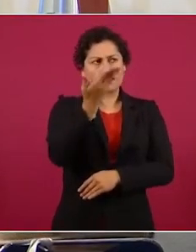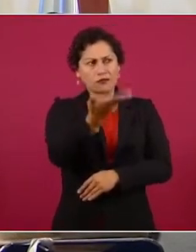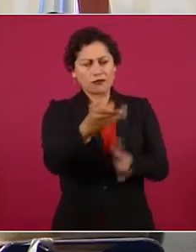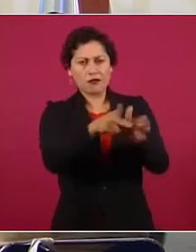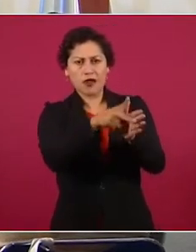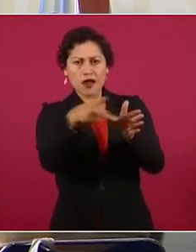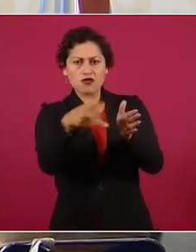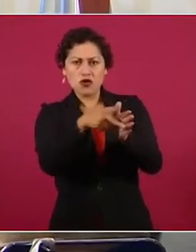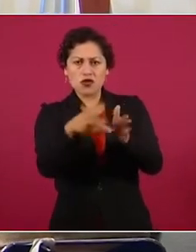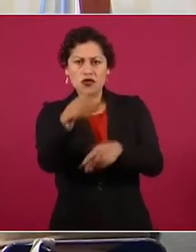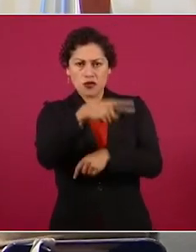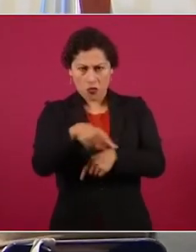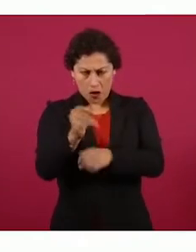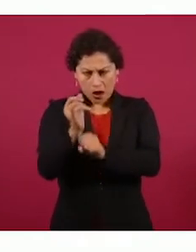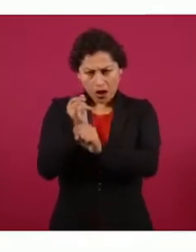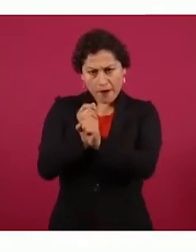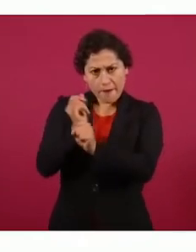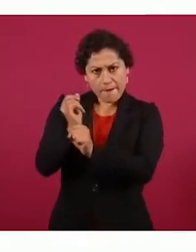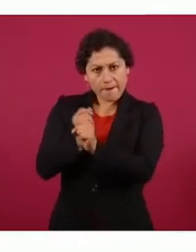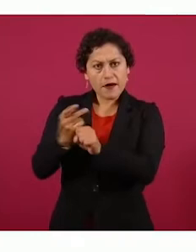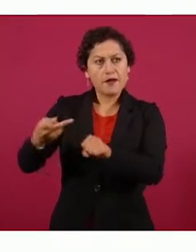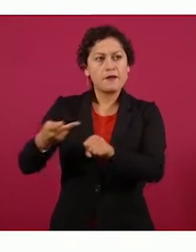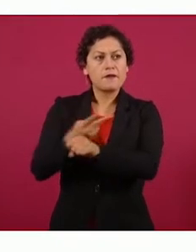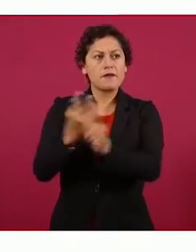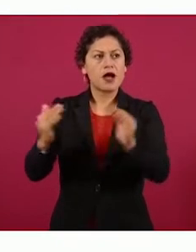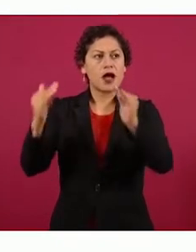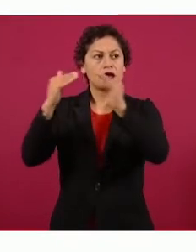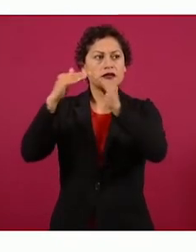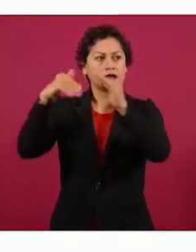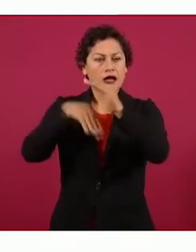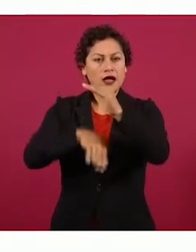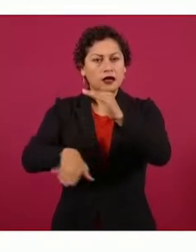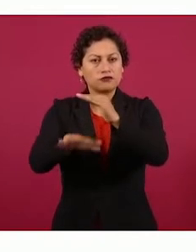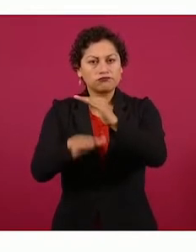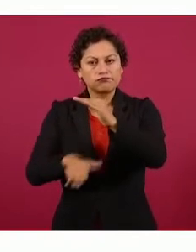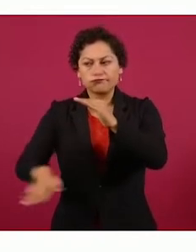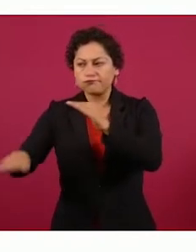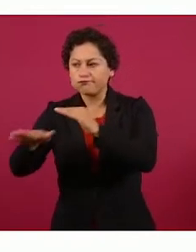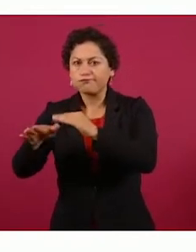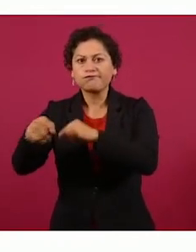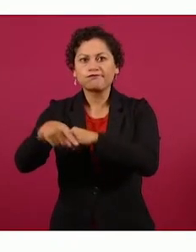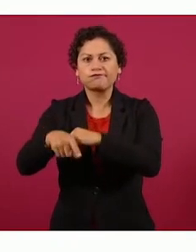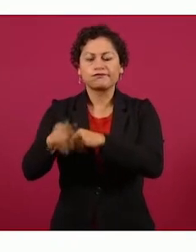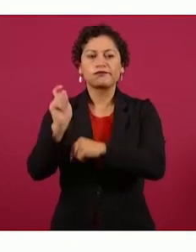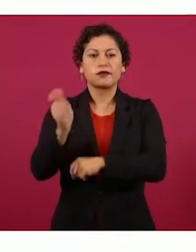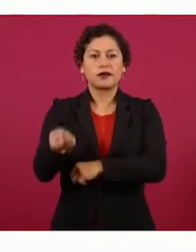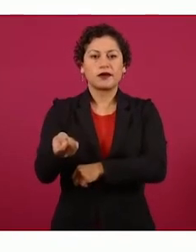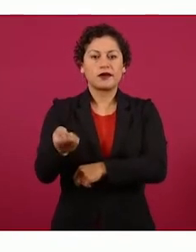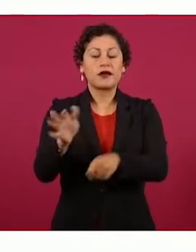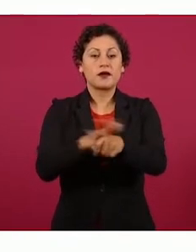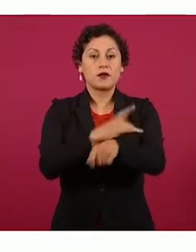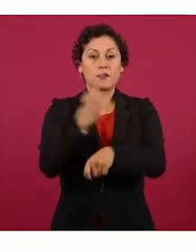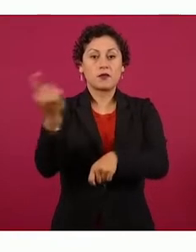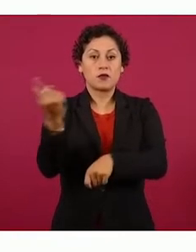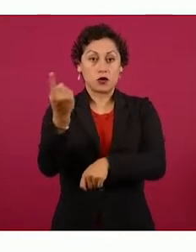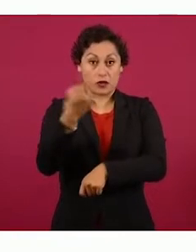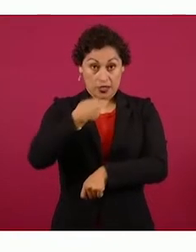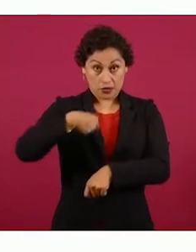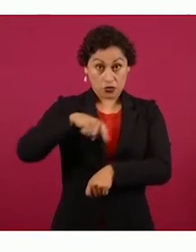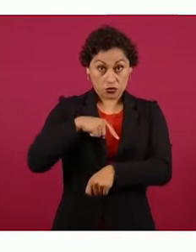porque nosotros no vamos a dañar esto,